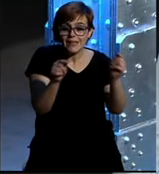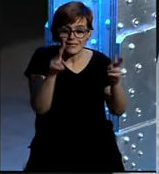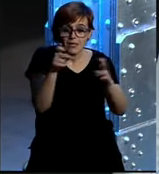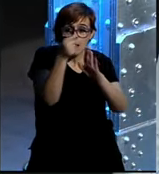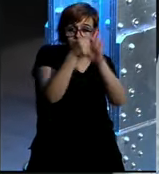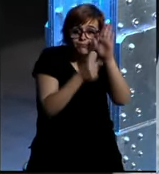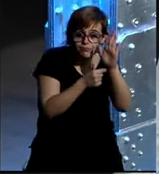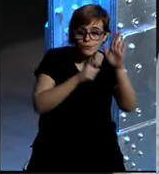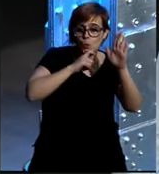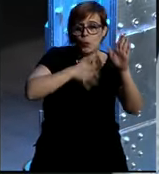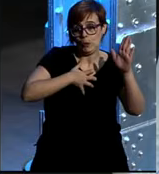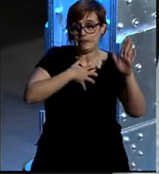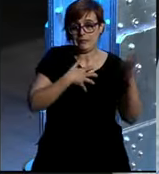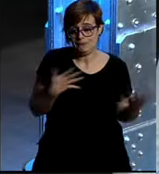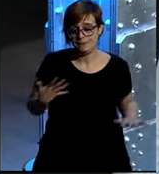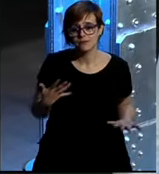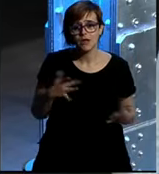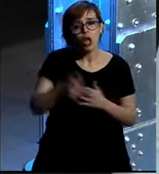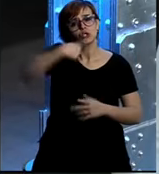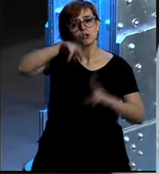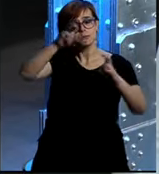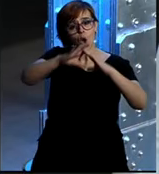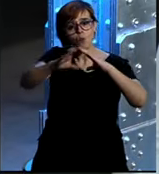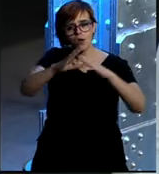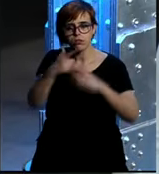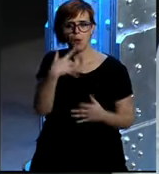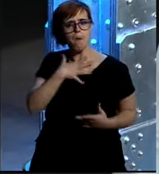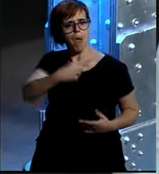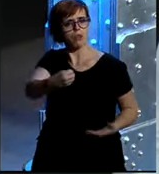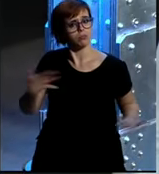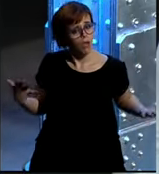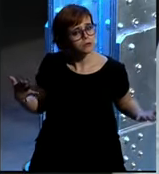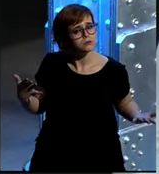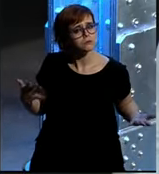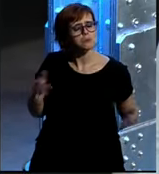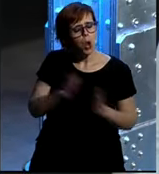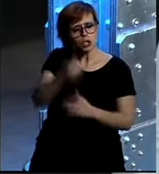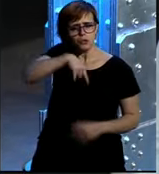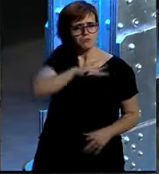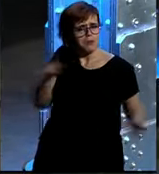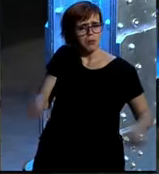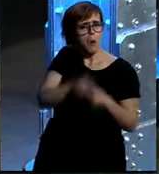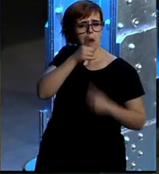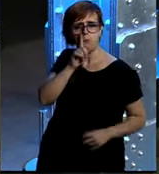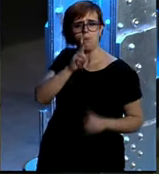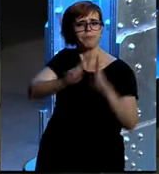esos términos pero por eso los que trabajamos en comunicación somos muy valientes porque nos atrevemos hasta con eso totalmente